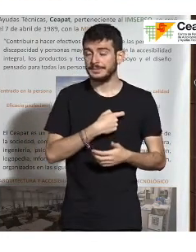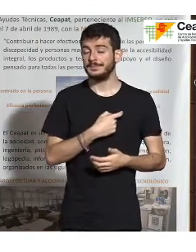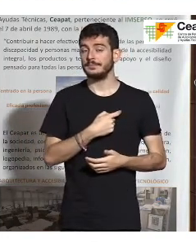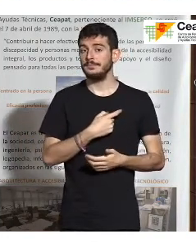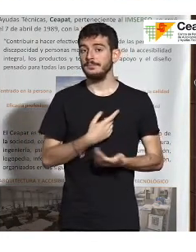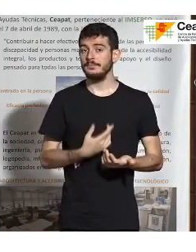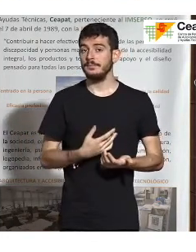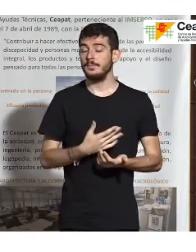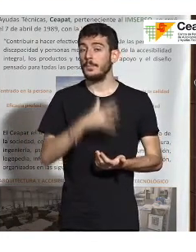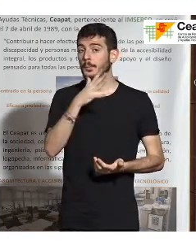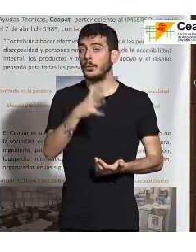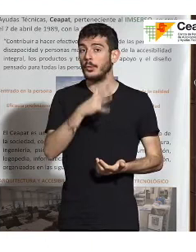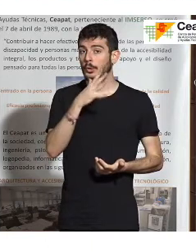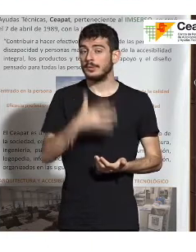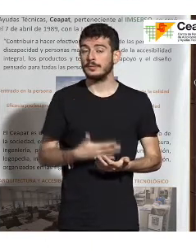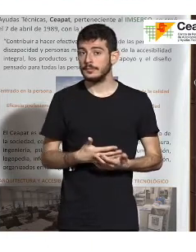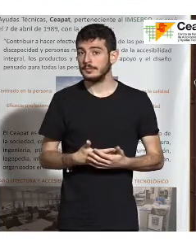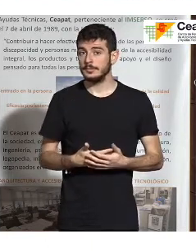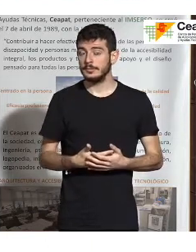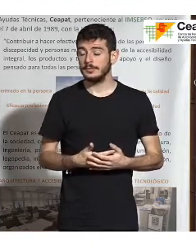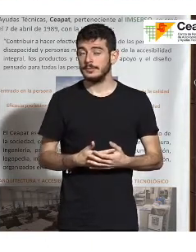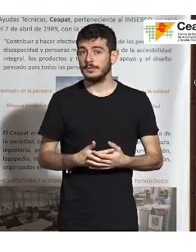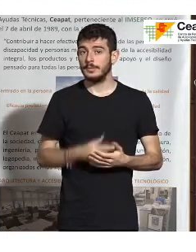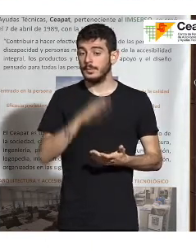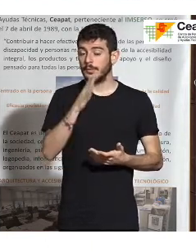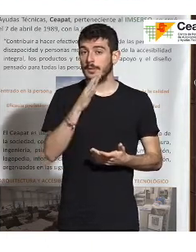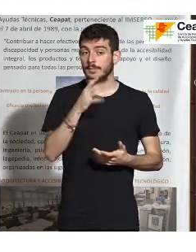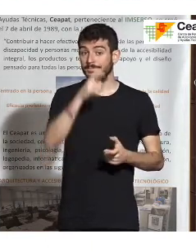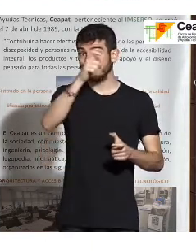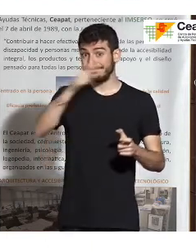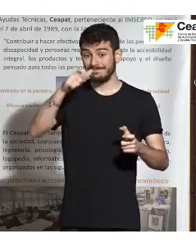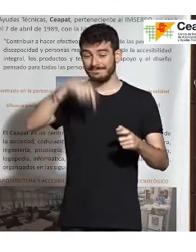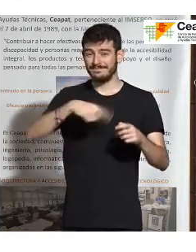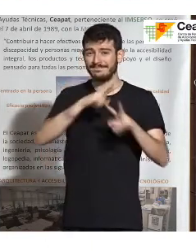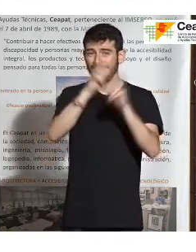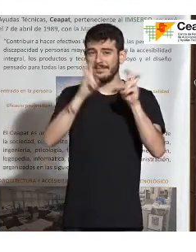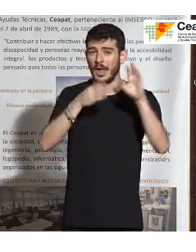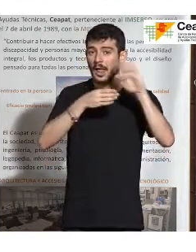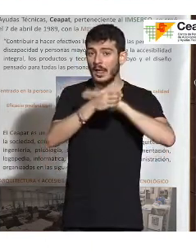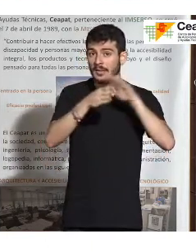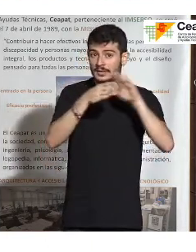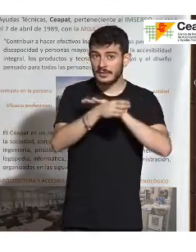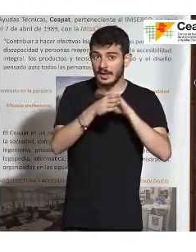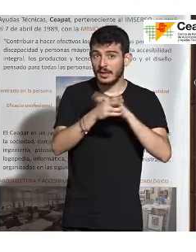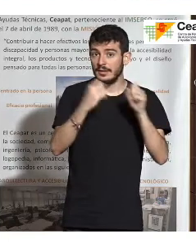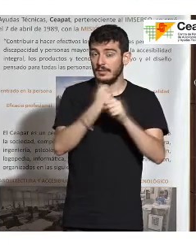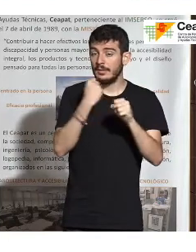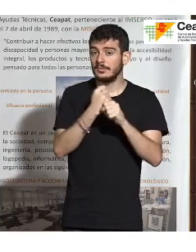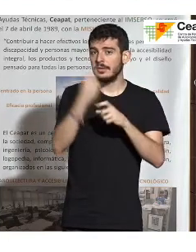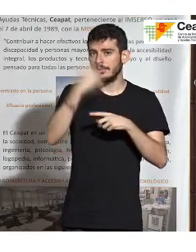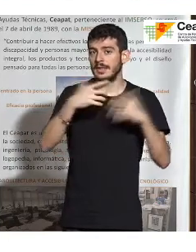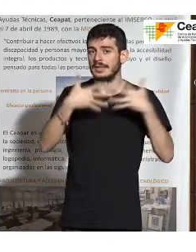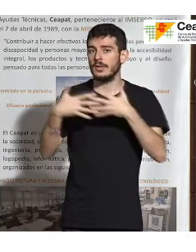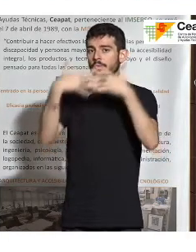sabemos, los que trabajamos en accesibilidad, sabemos que en Estados Unidos y Canadá ha sido un